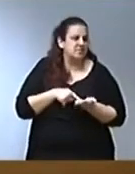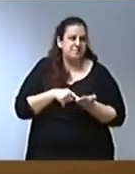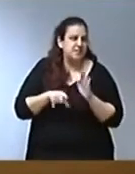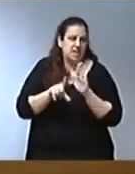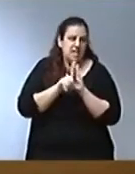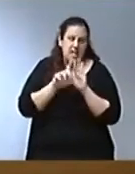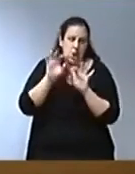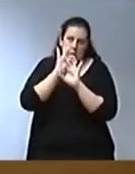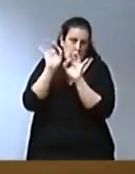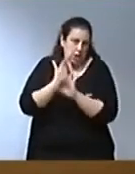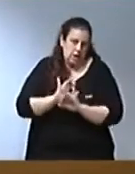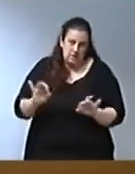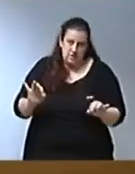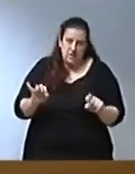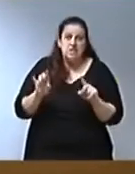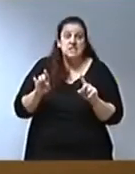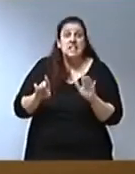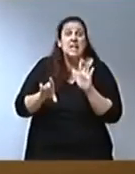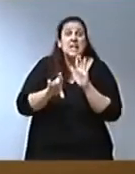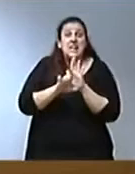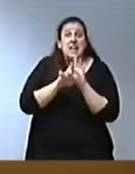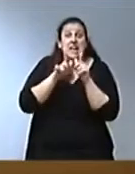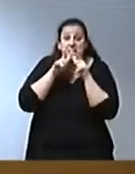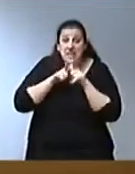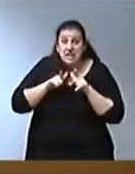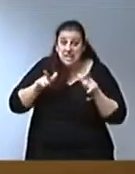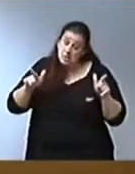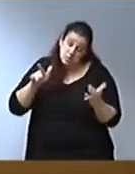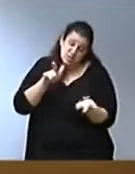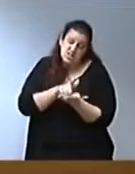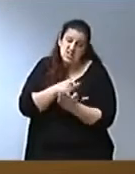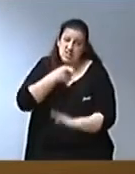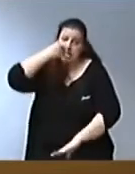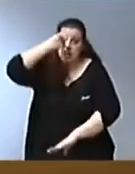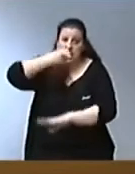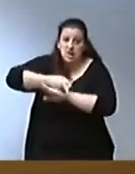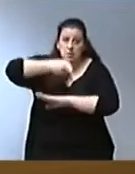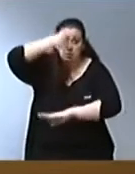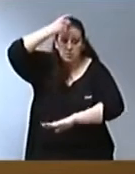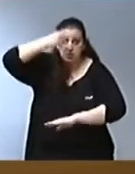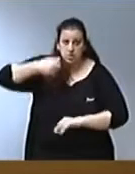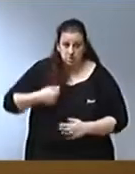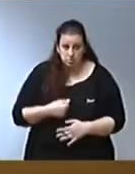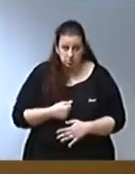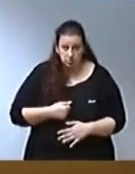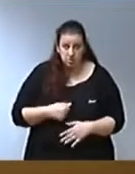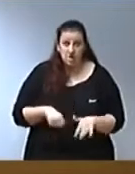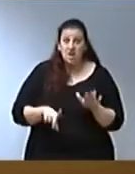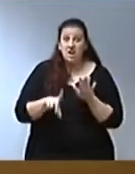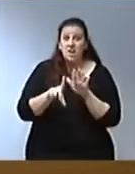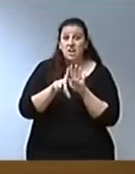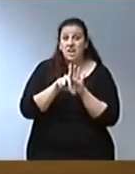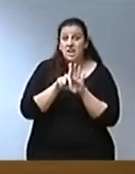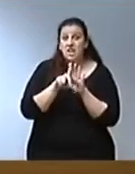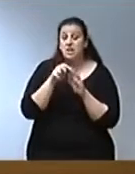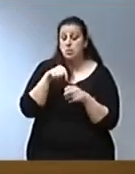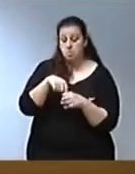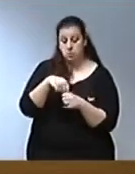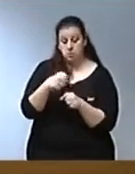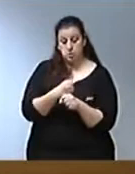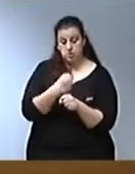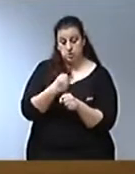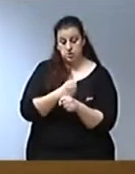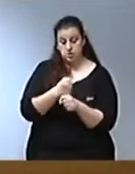ley es la ley de la imposición lingüística. La ley que va a impedir el acceso a un puesto de funcionario,